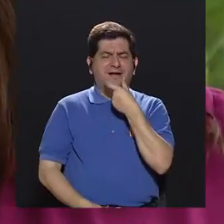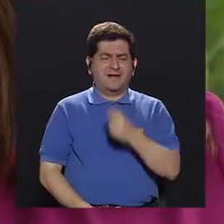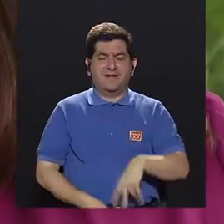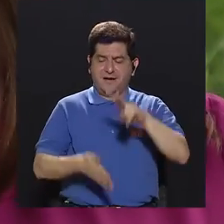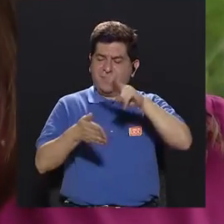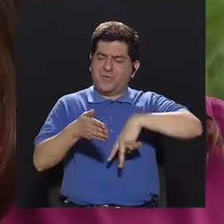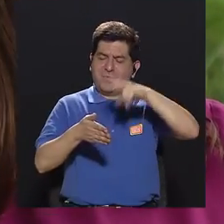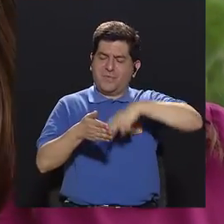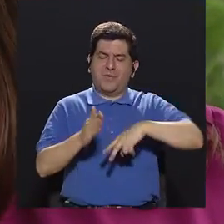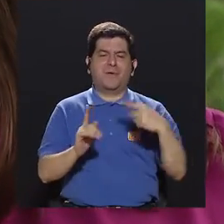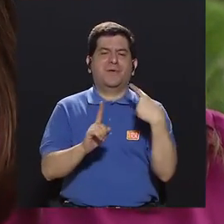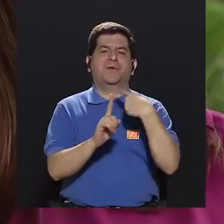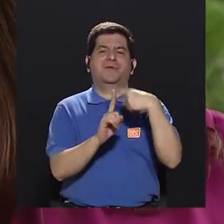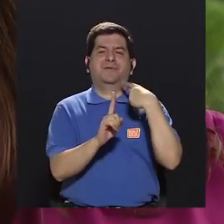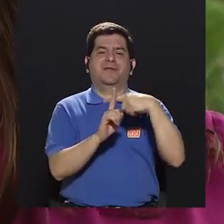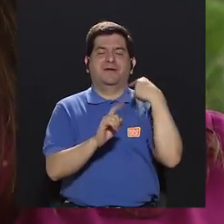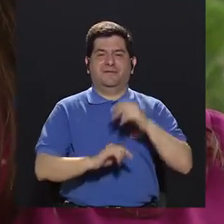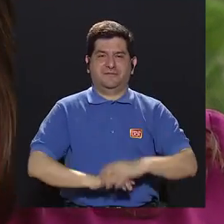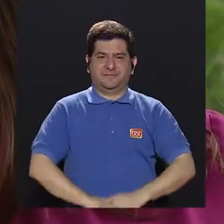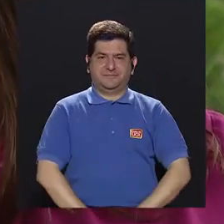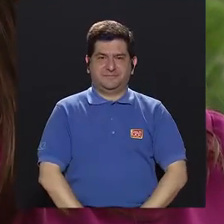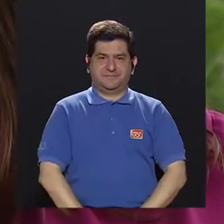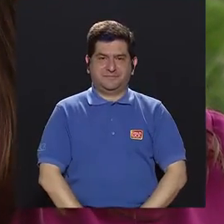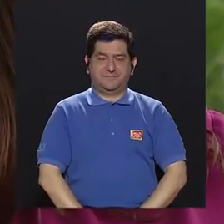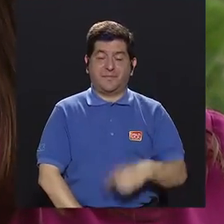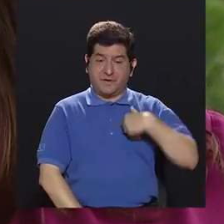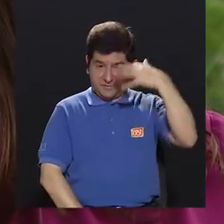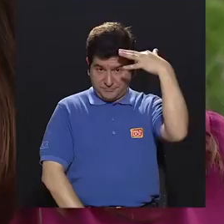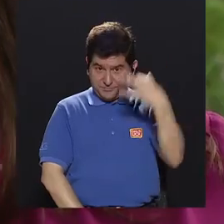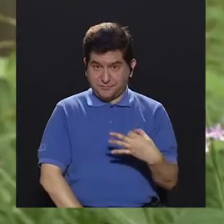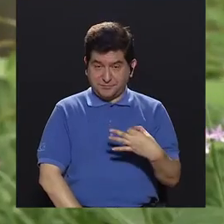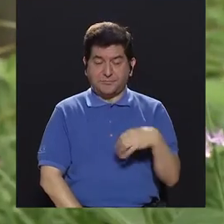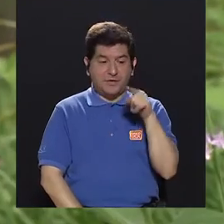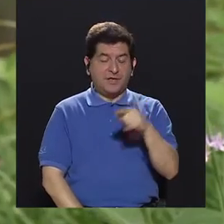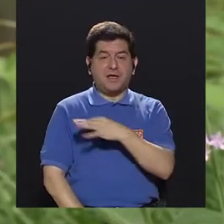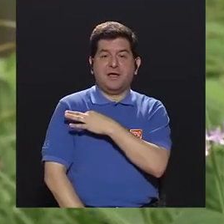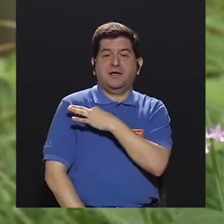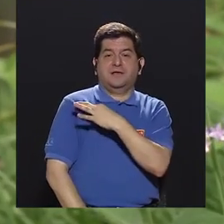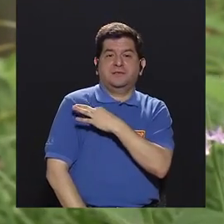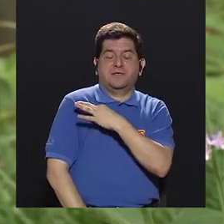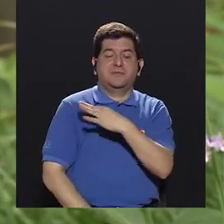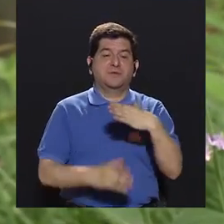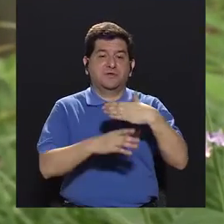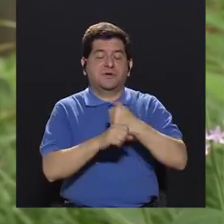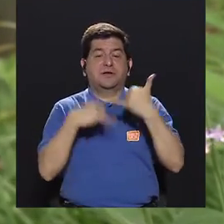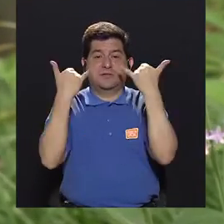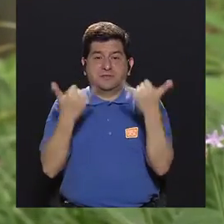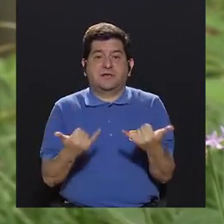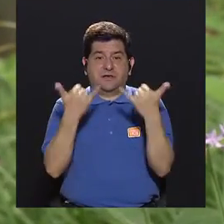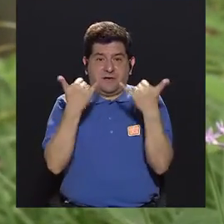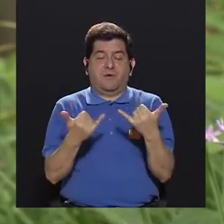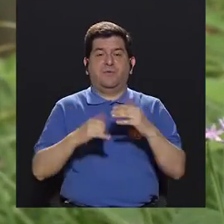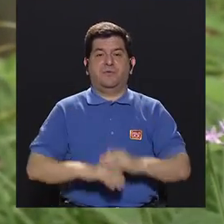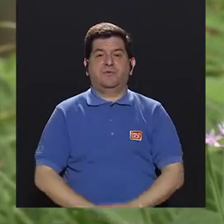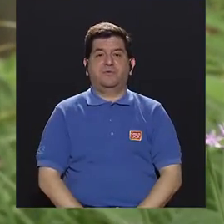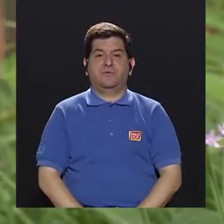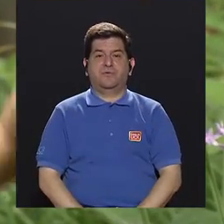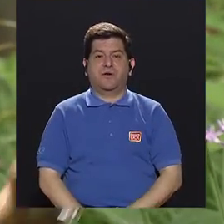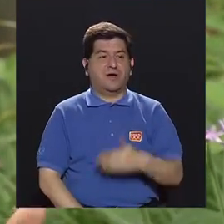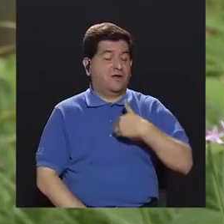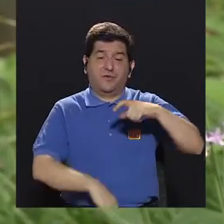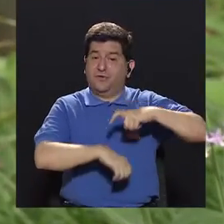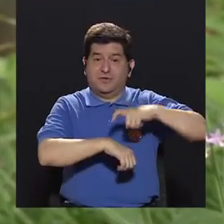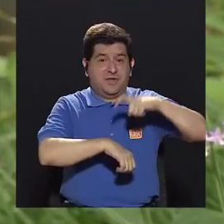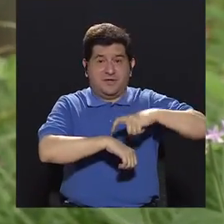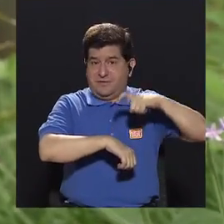lee cosas positivas, etcétera, etcétera. Entonces, me parece que eso es la invitación que podríamos hacer en este momento porque no hay